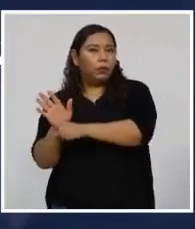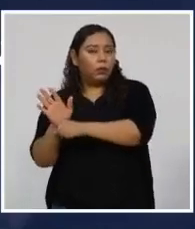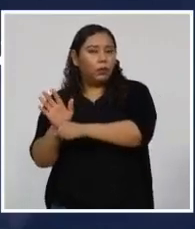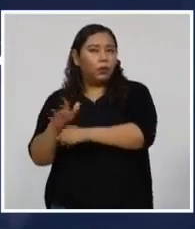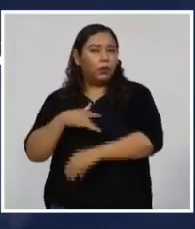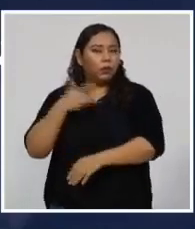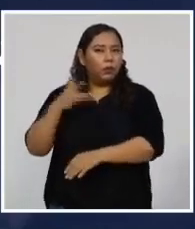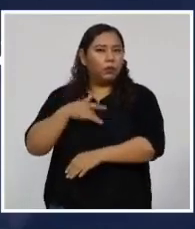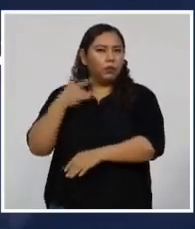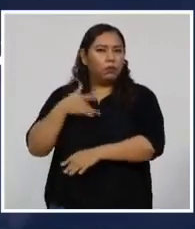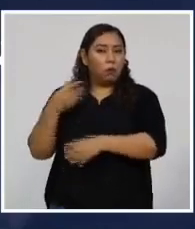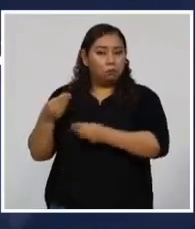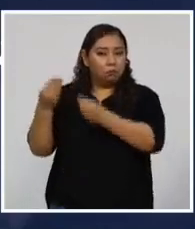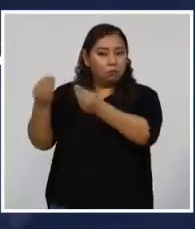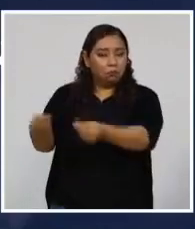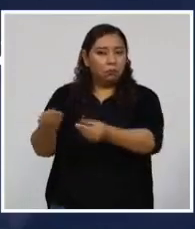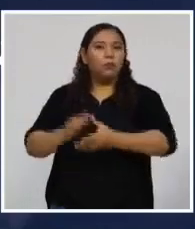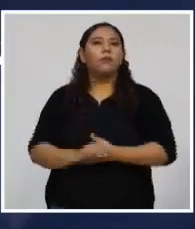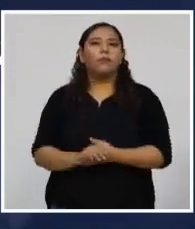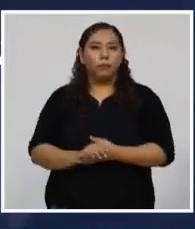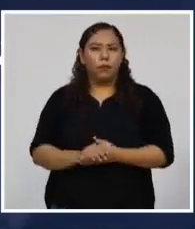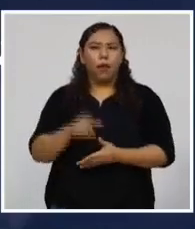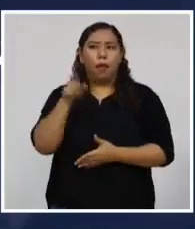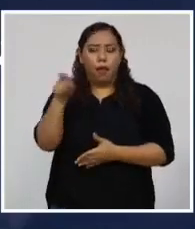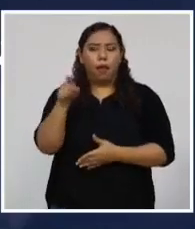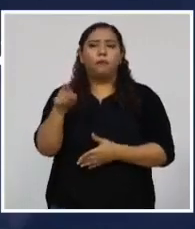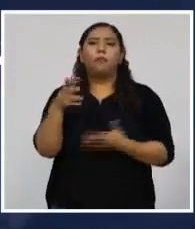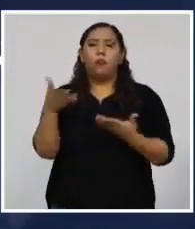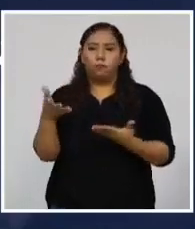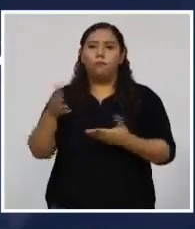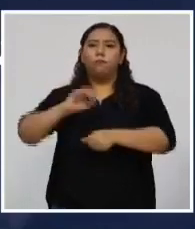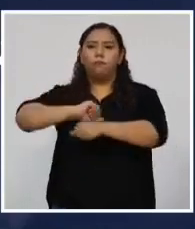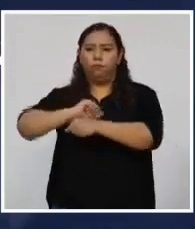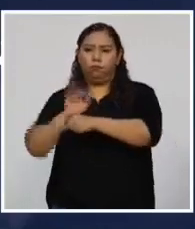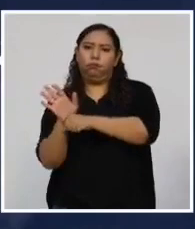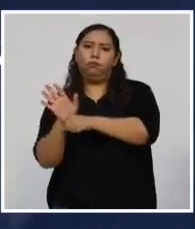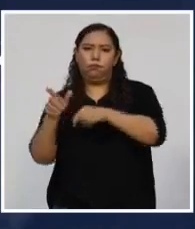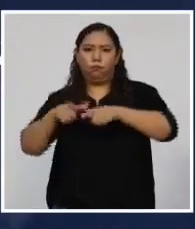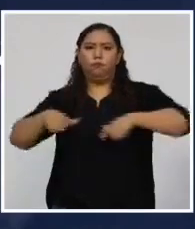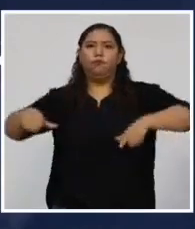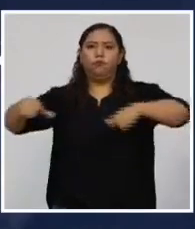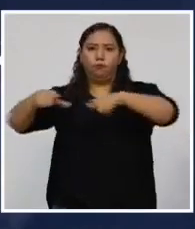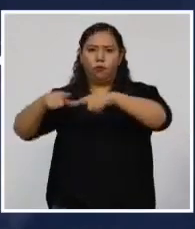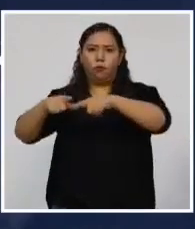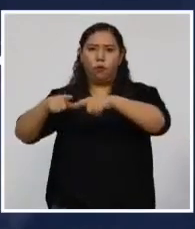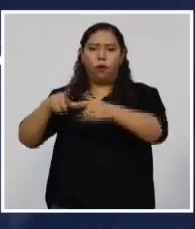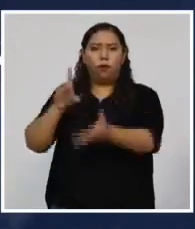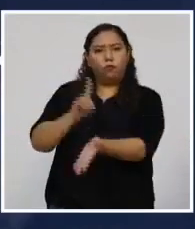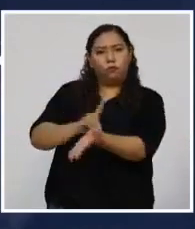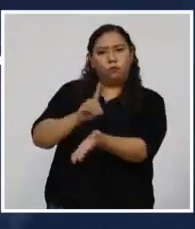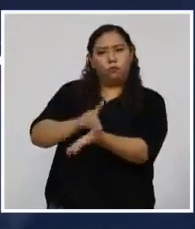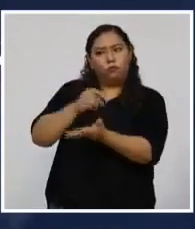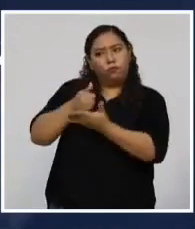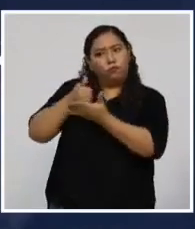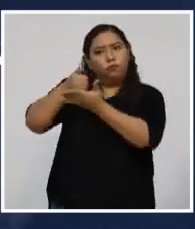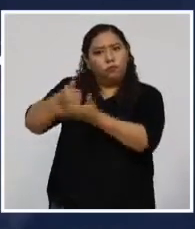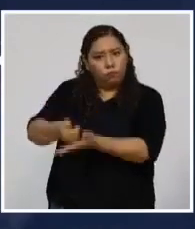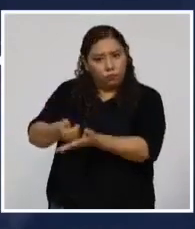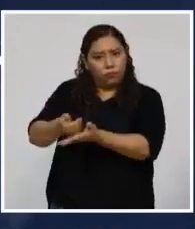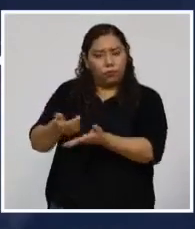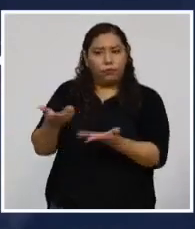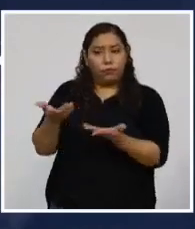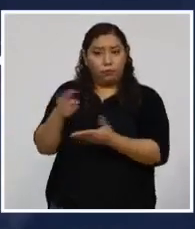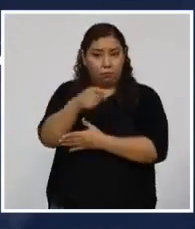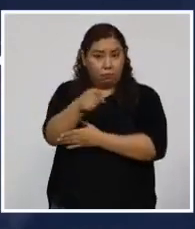esto en todos los centros de triajes. Estas 18 mil personas han recibido su tratamiento, han sido atendidas, se recibido sus